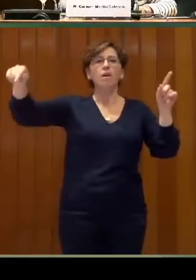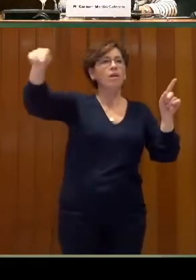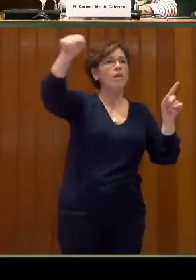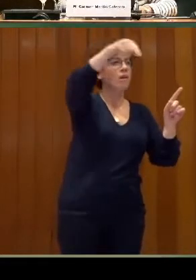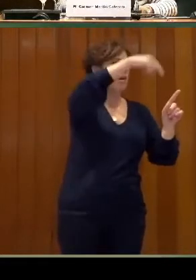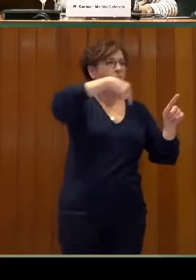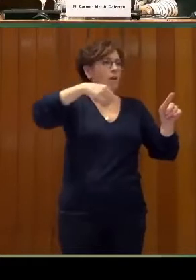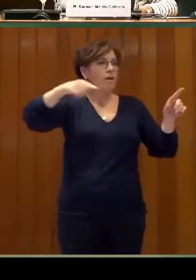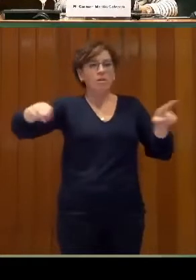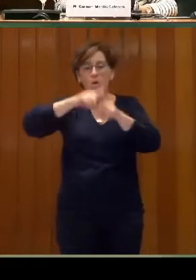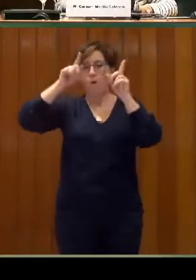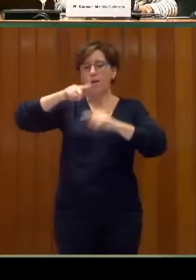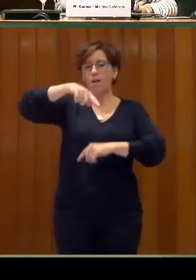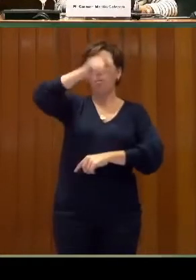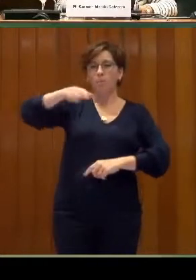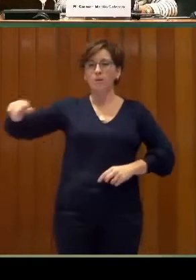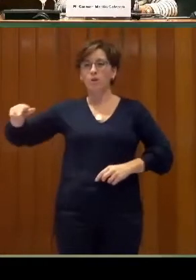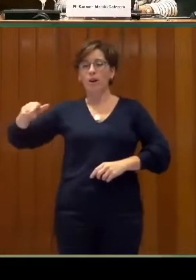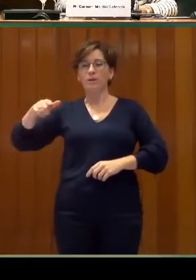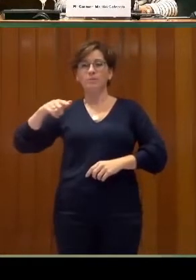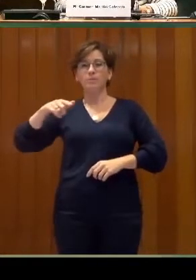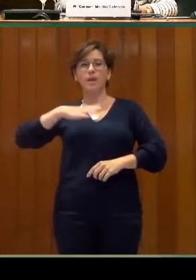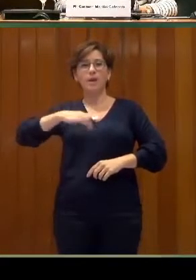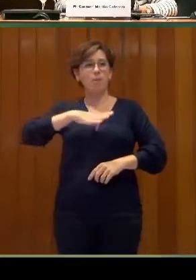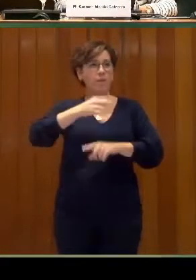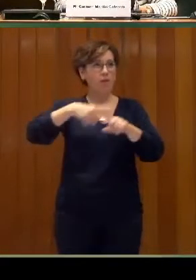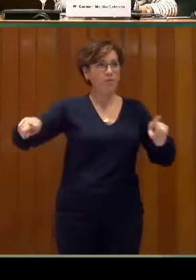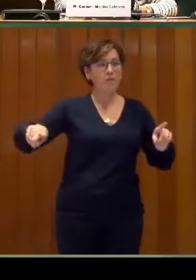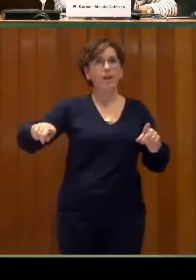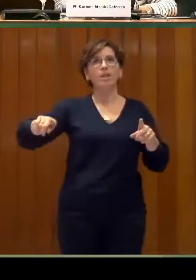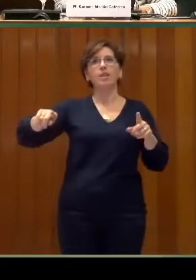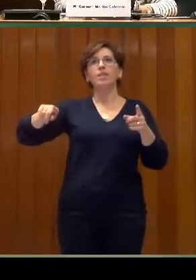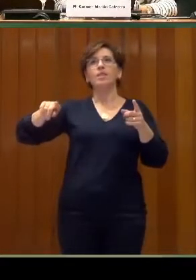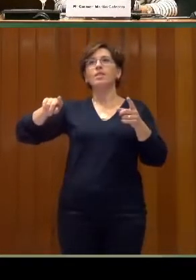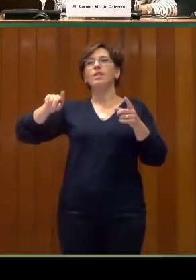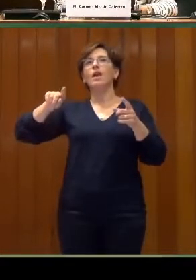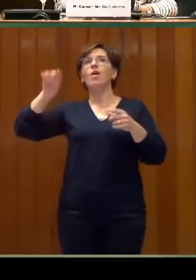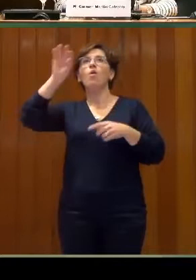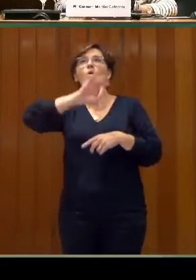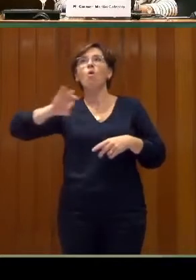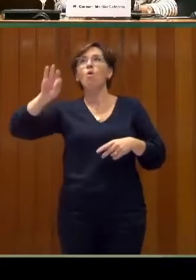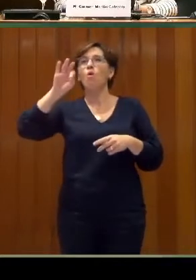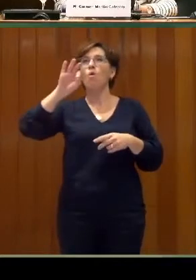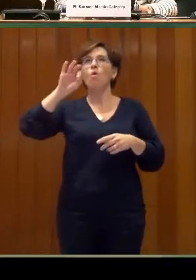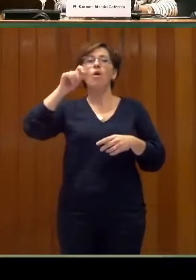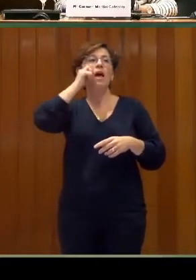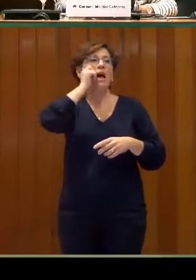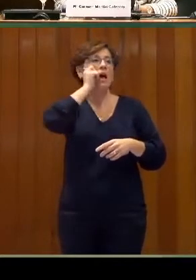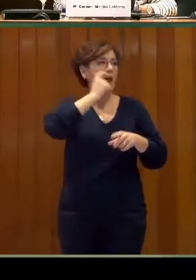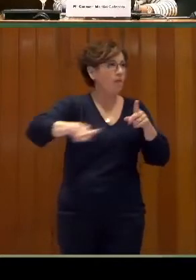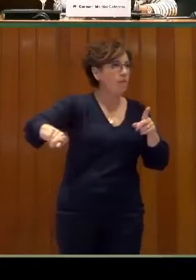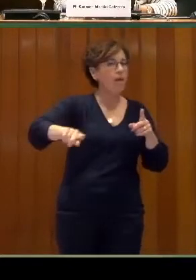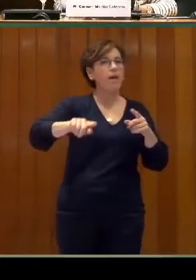tanto en las personas con capacidades diferentes, como en las personas con diferente raza,